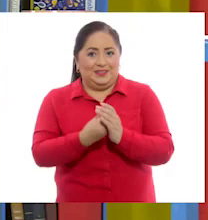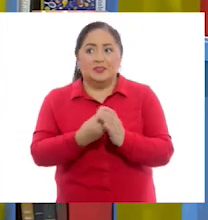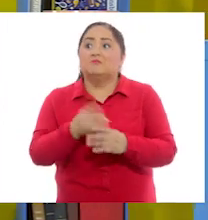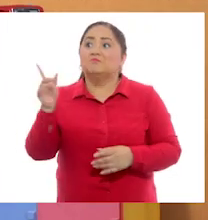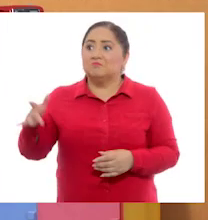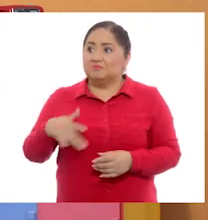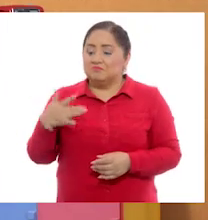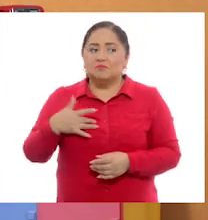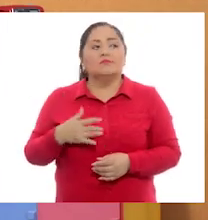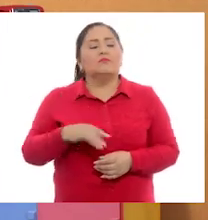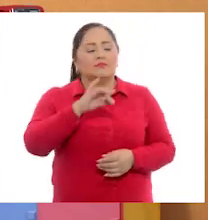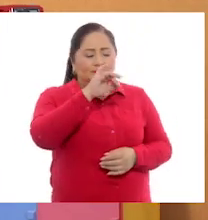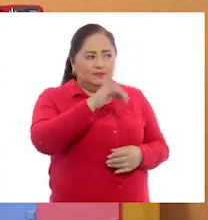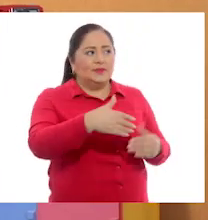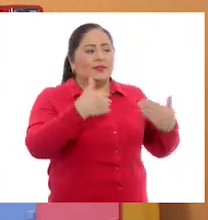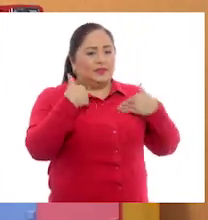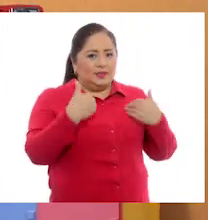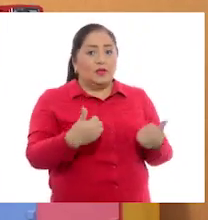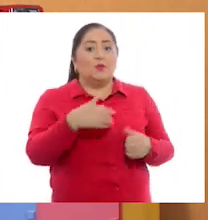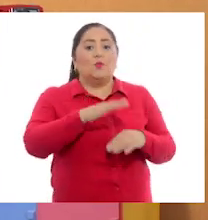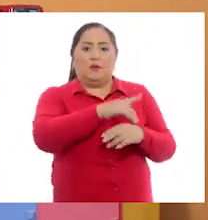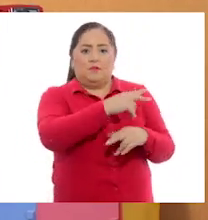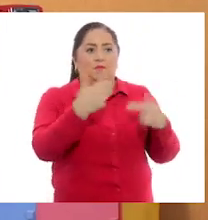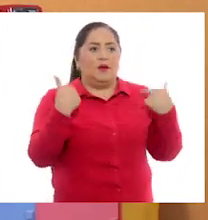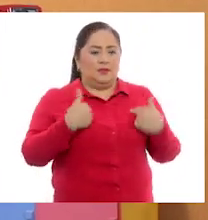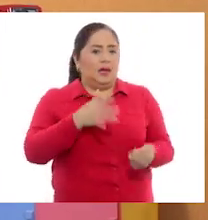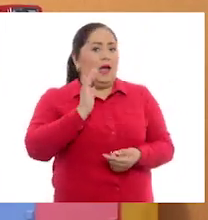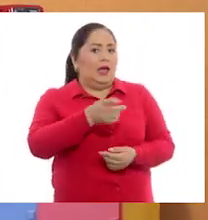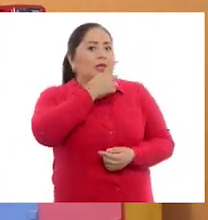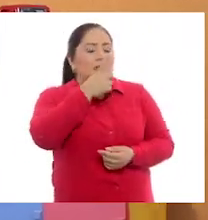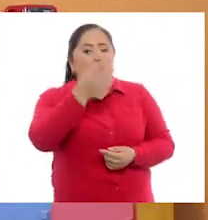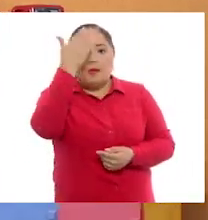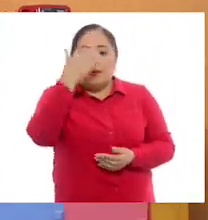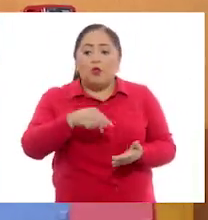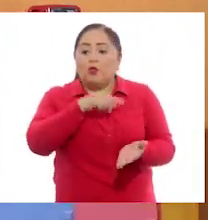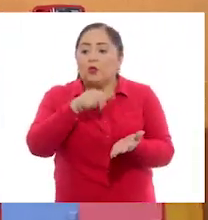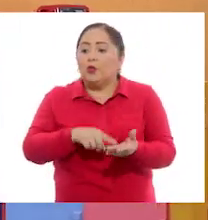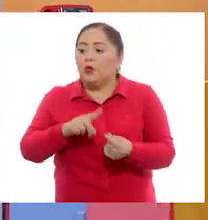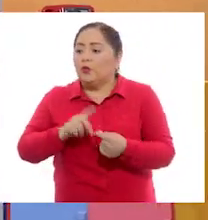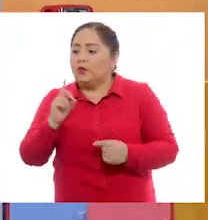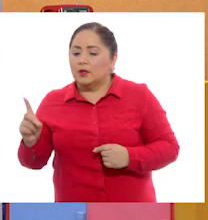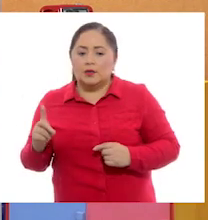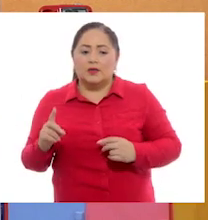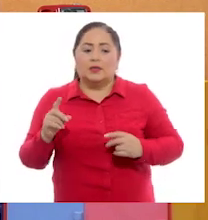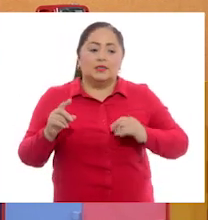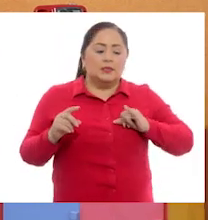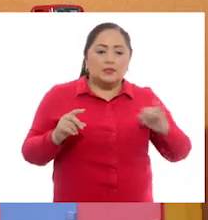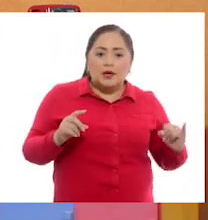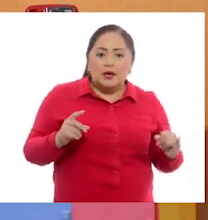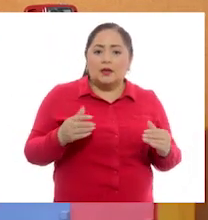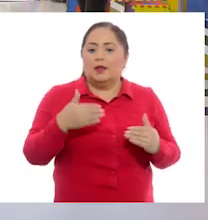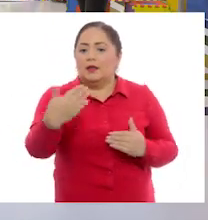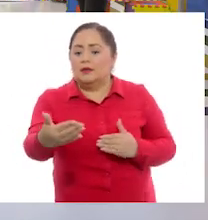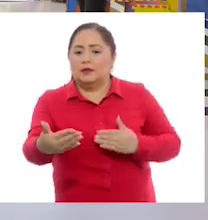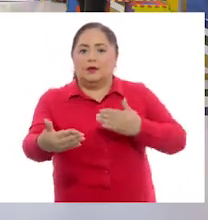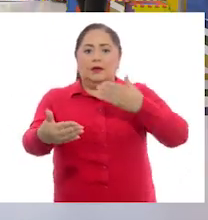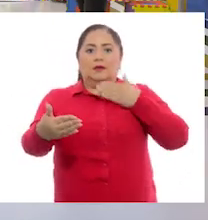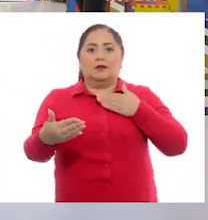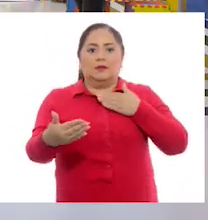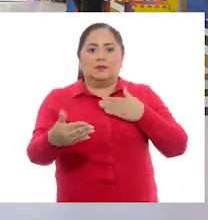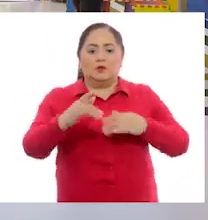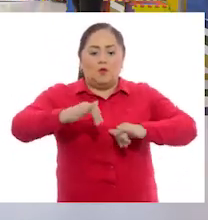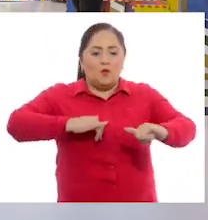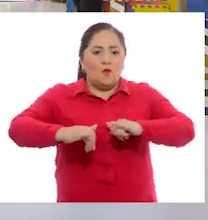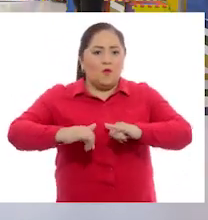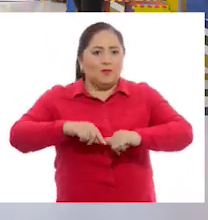pareció, Pili? Así es, tener muy en cuenta todo lo que el maestro Dani nos dijo, saber dónde está nuestra derecha, nuestra izquierda, adelante, atrás. En un